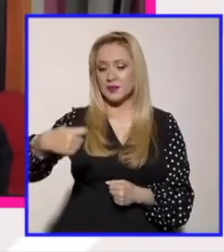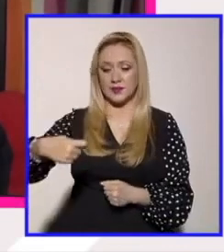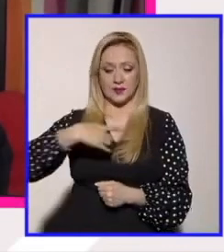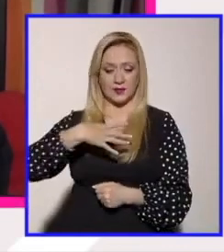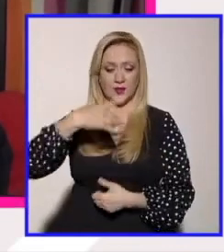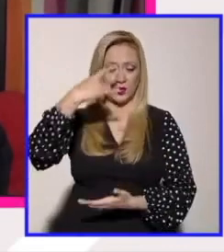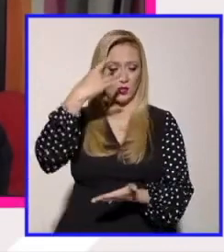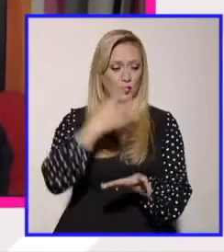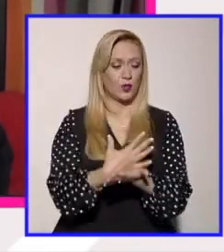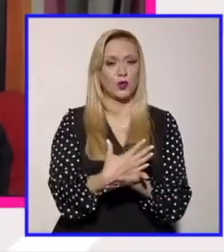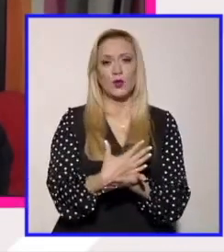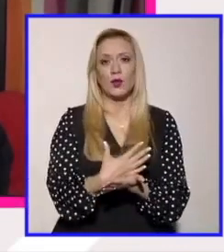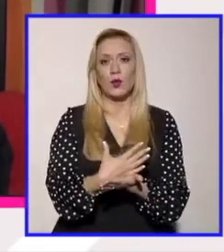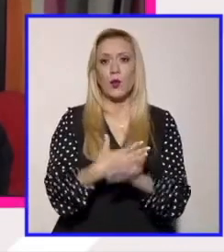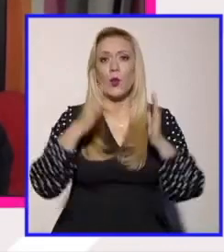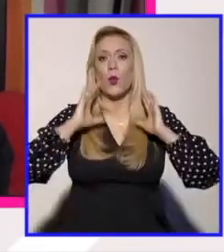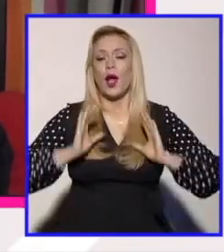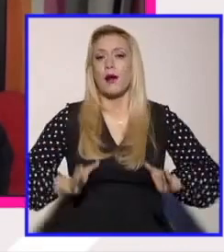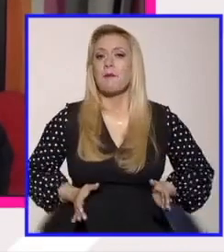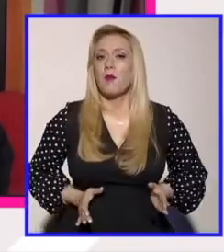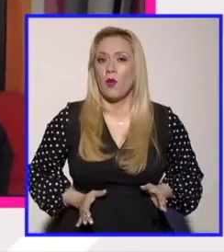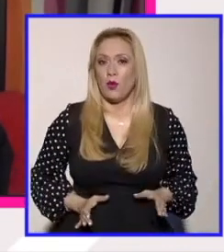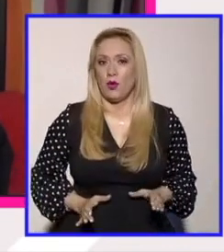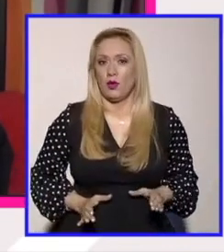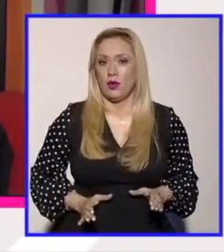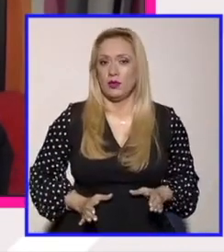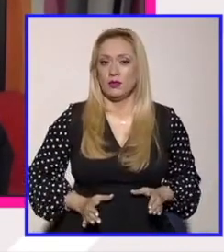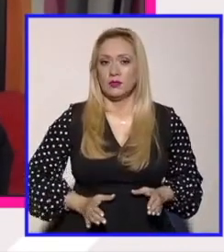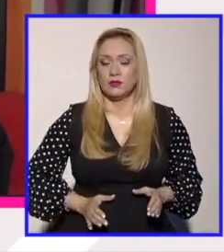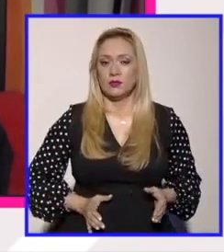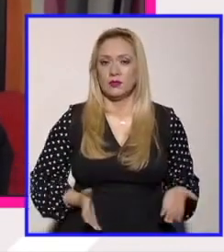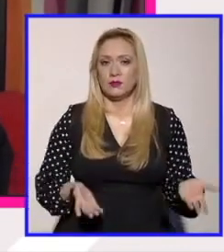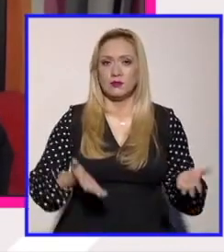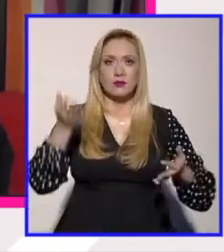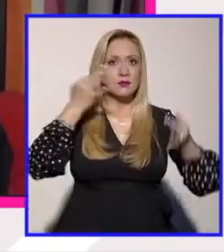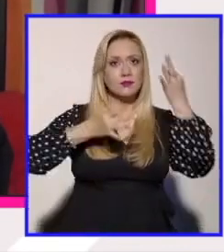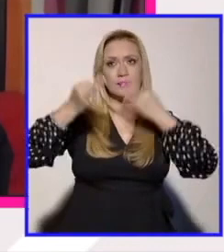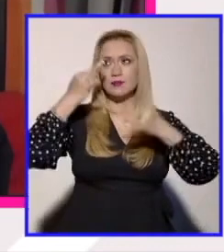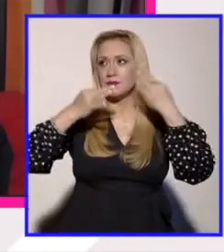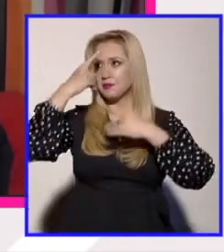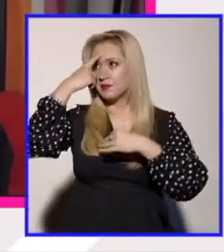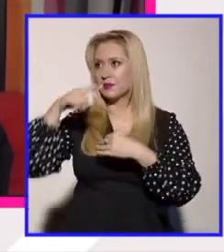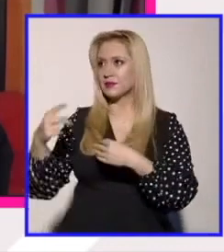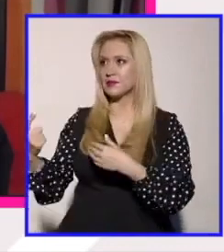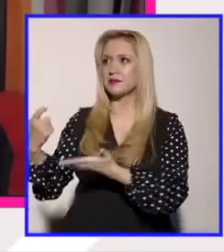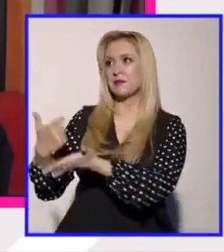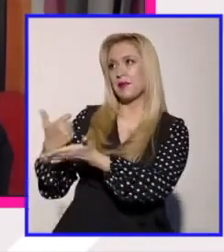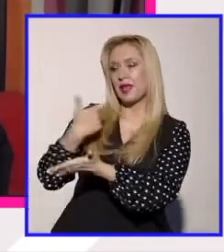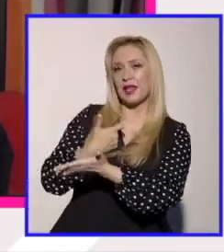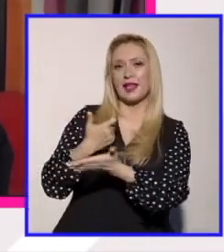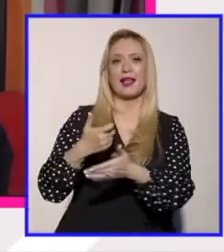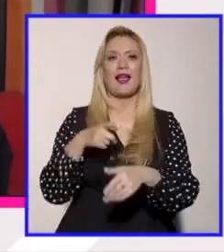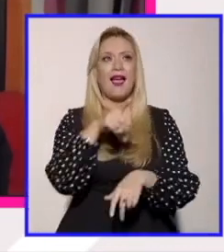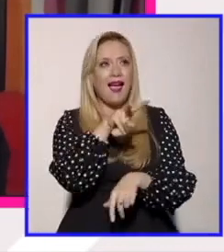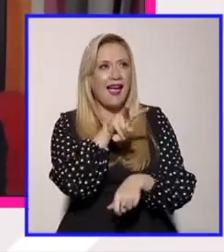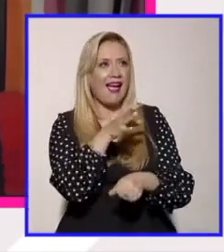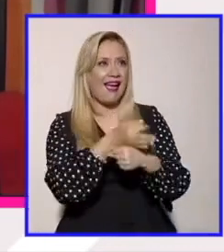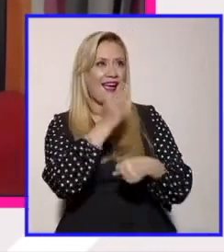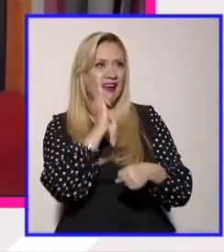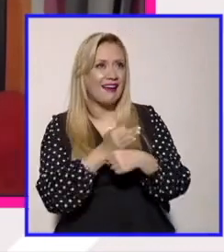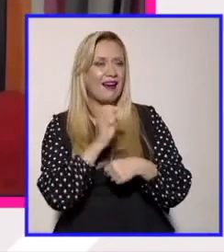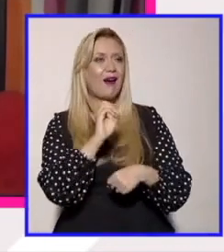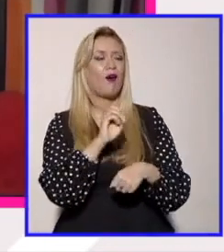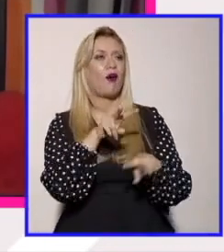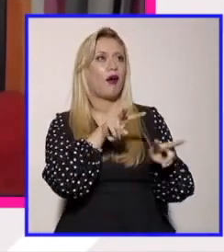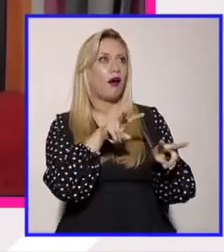a un cuerpo a un cuerpo que se consume ¿no? y no lo digo para satanizar desde